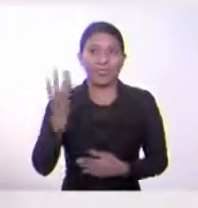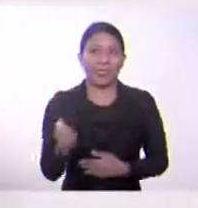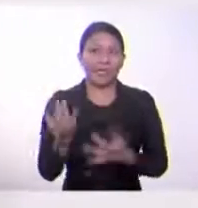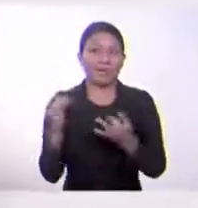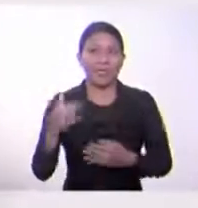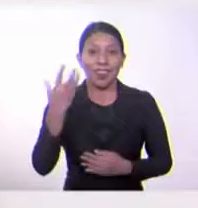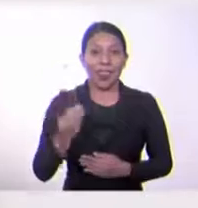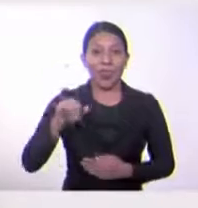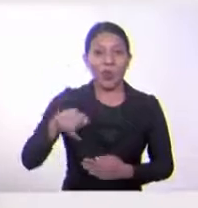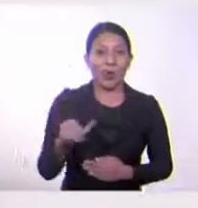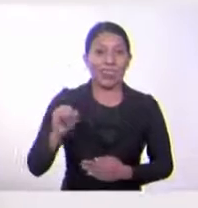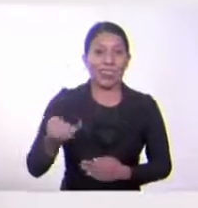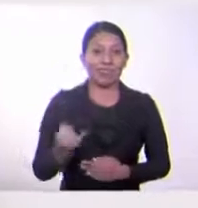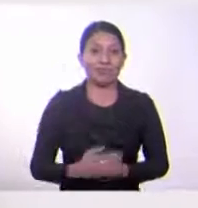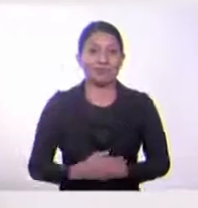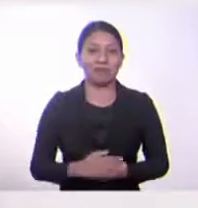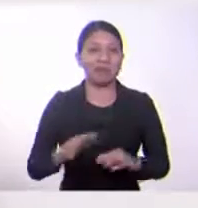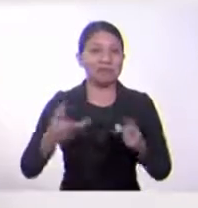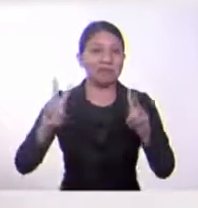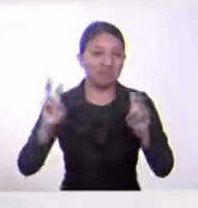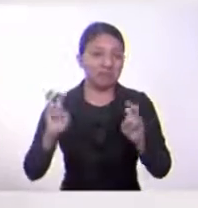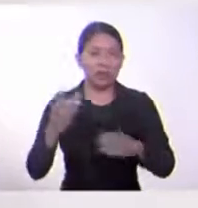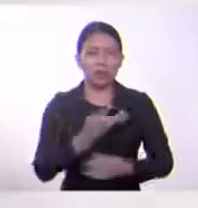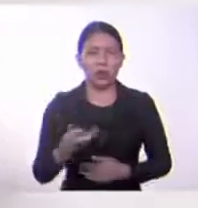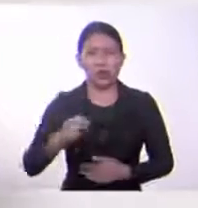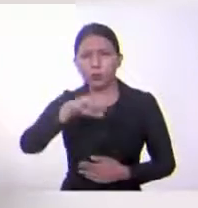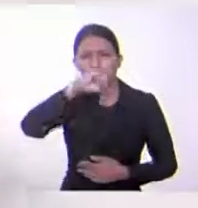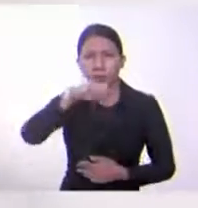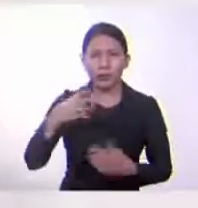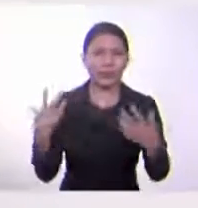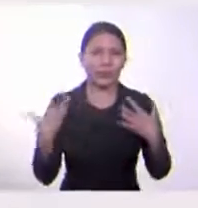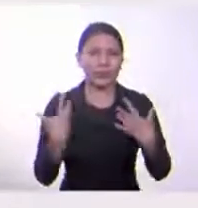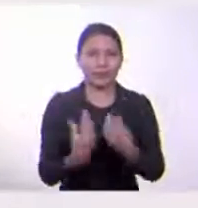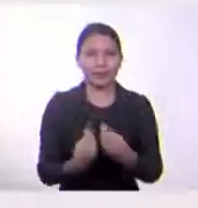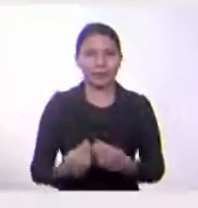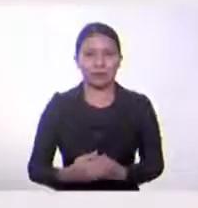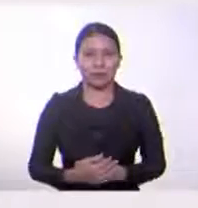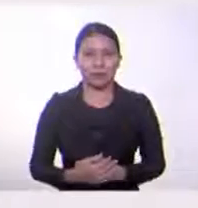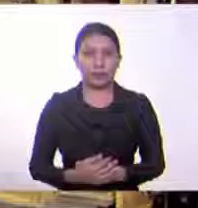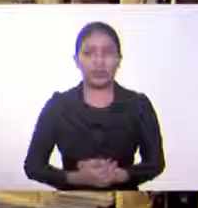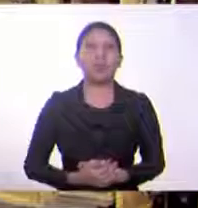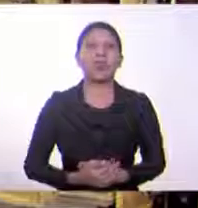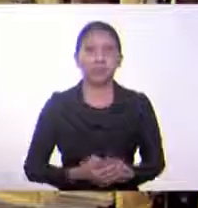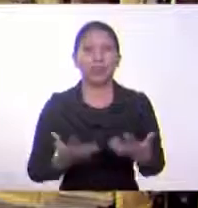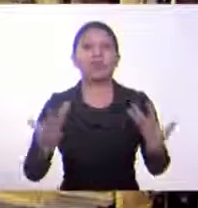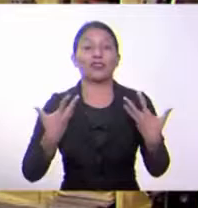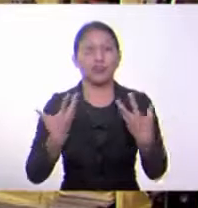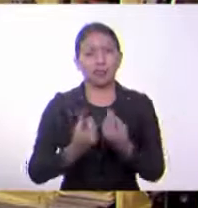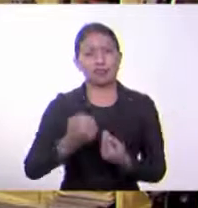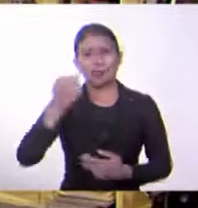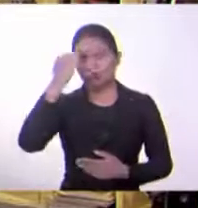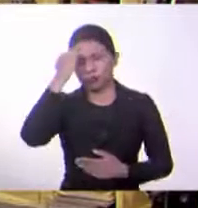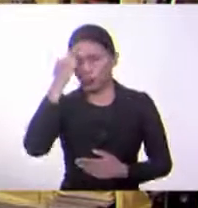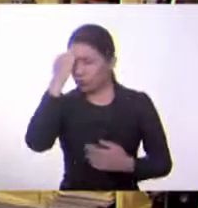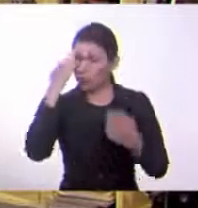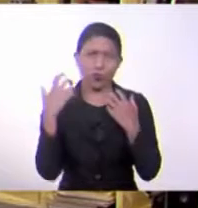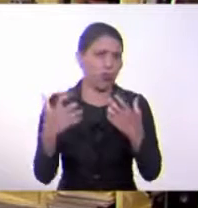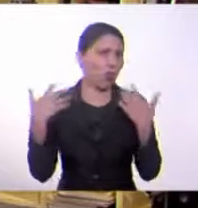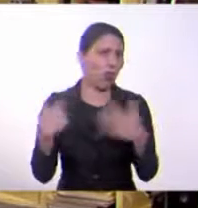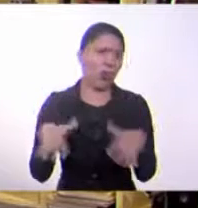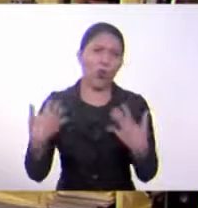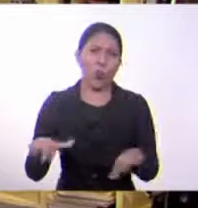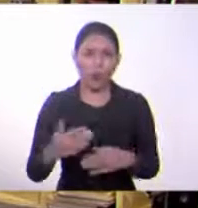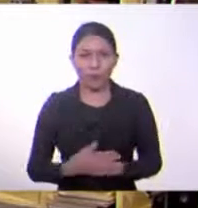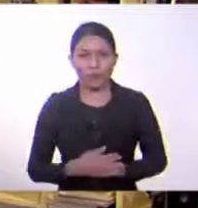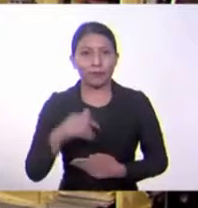día jueves, para hablar de nuestra asignatura preferida, Estudios Sociales. En Sociales aprendemos muchísimo. Ahora tenemos una